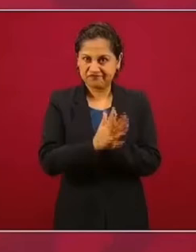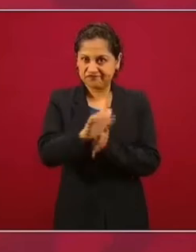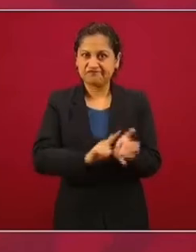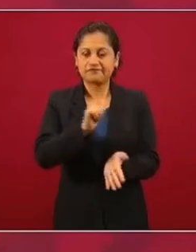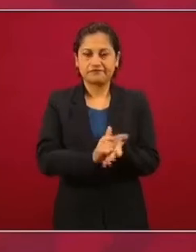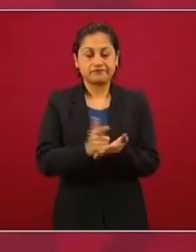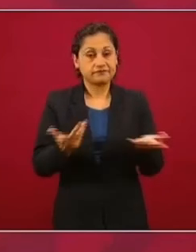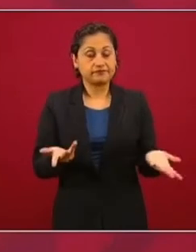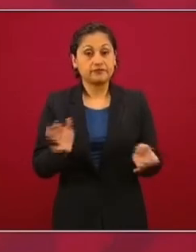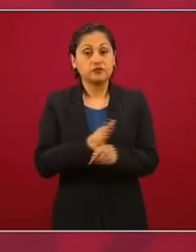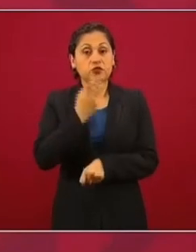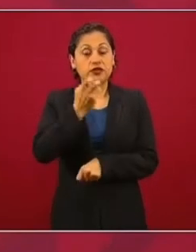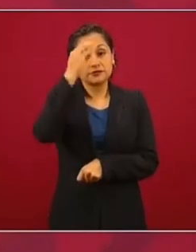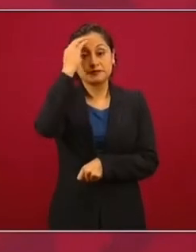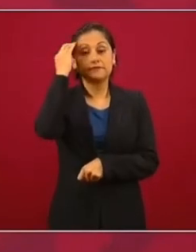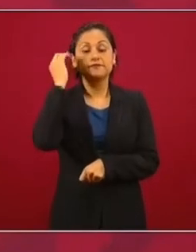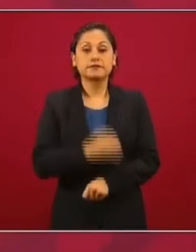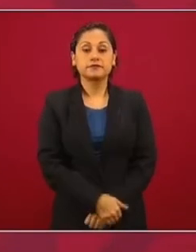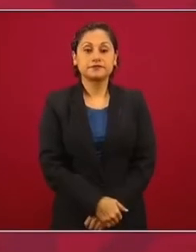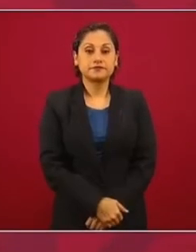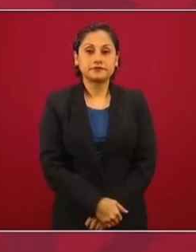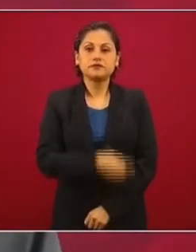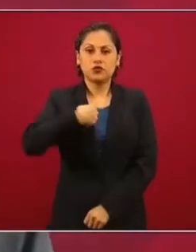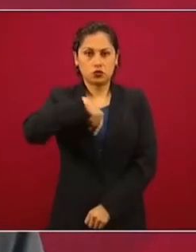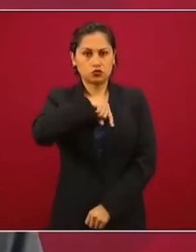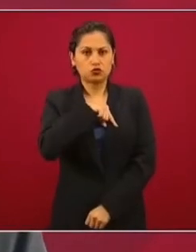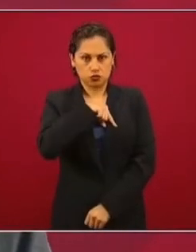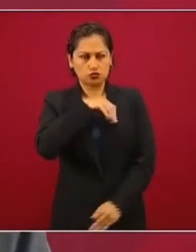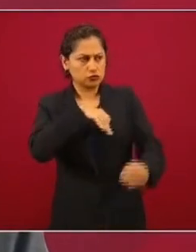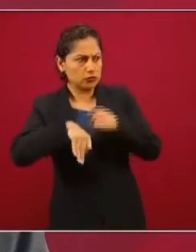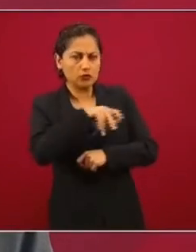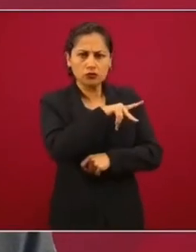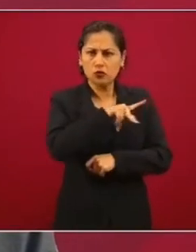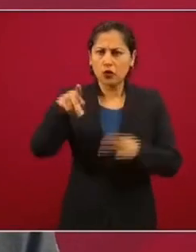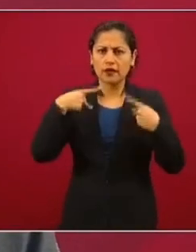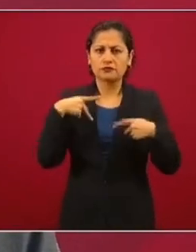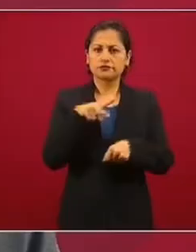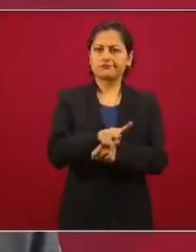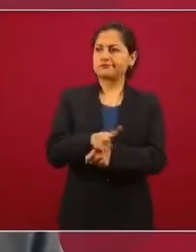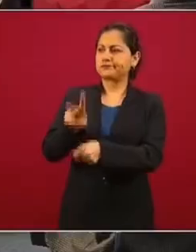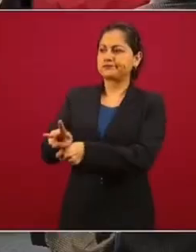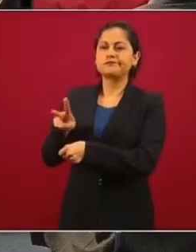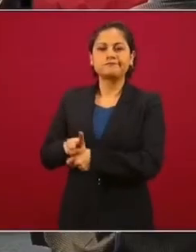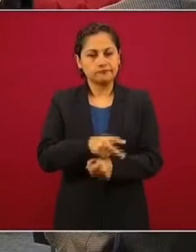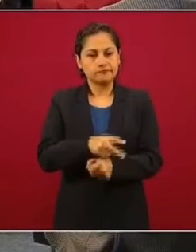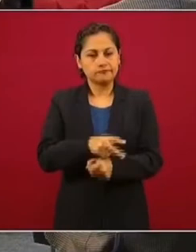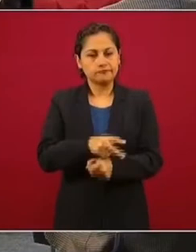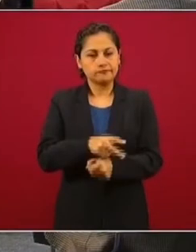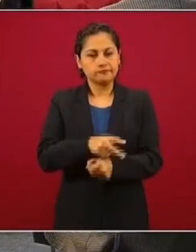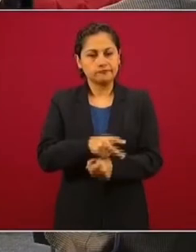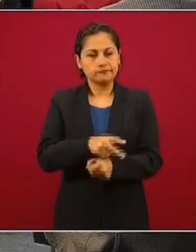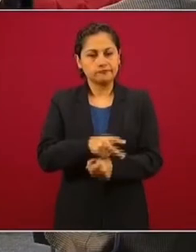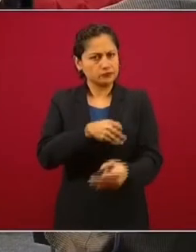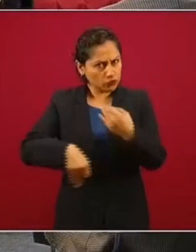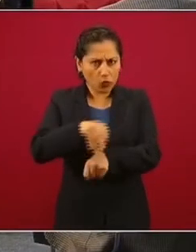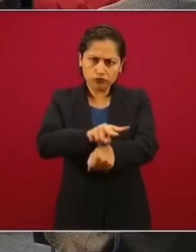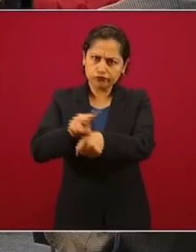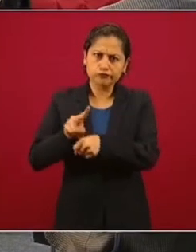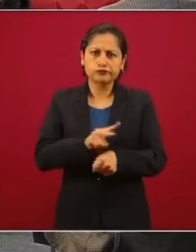¿Van a estar vigilantes los ciudadanos? Vamos a estar vigilantes los ciudadanos.